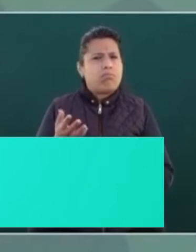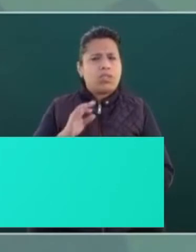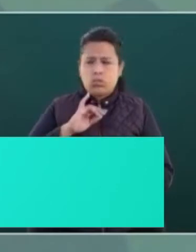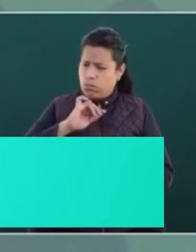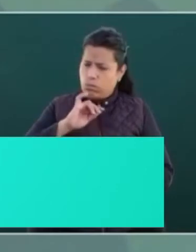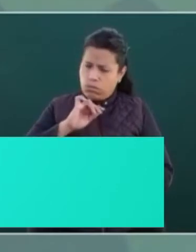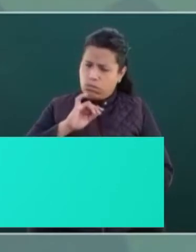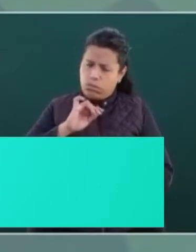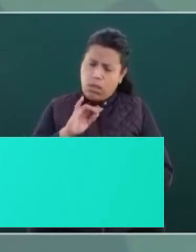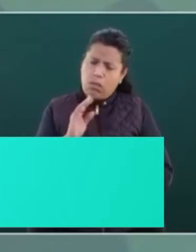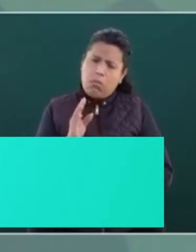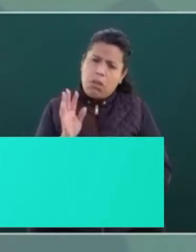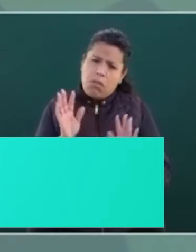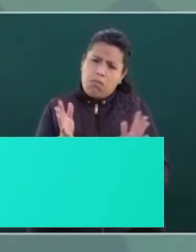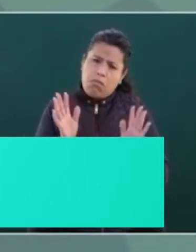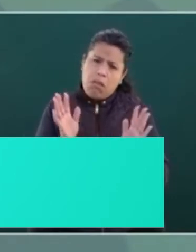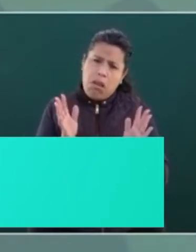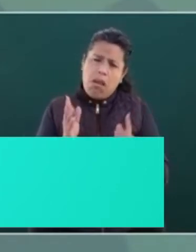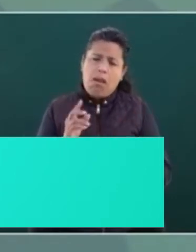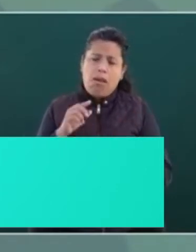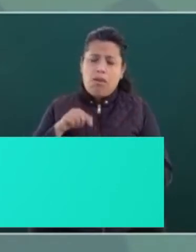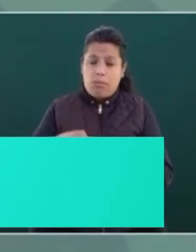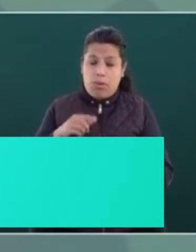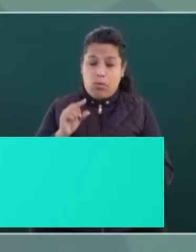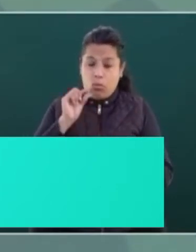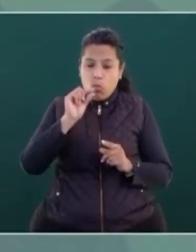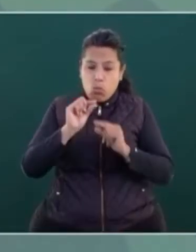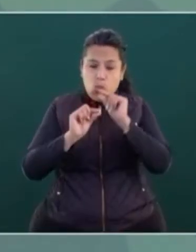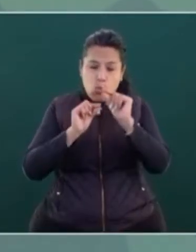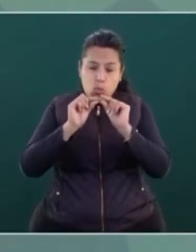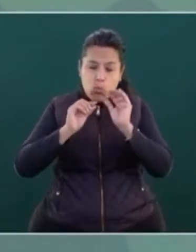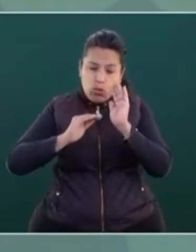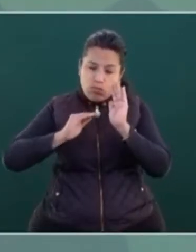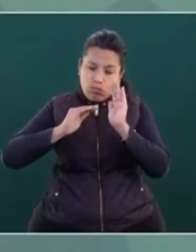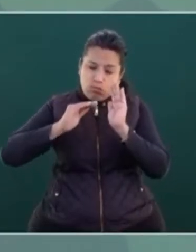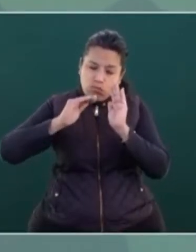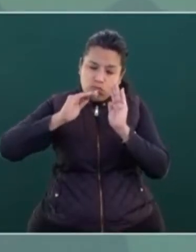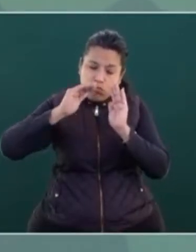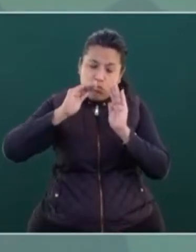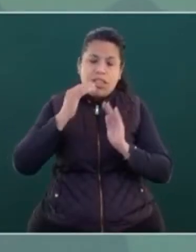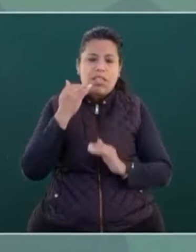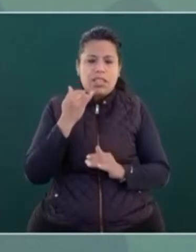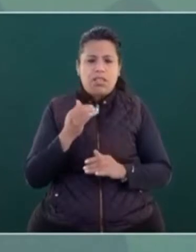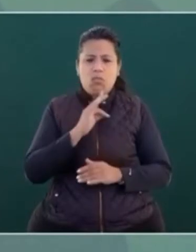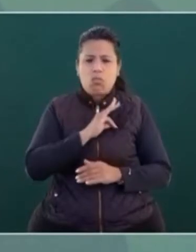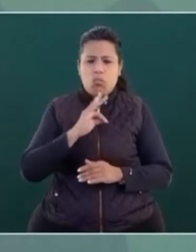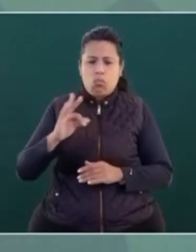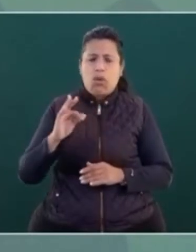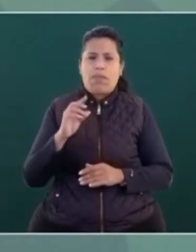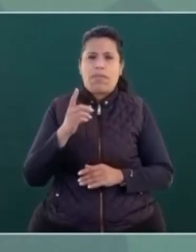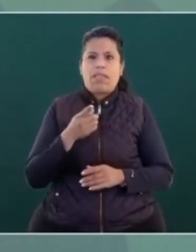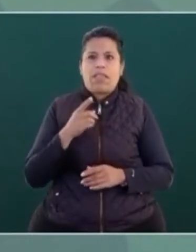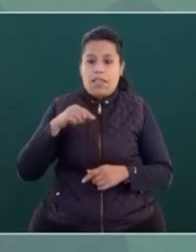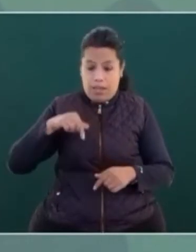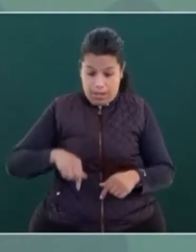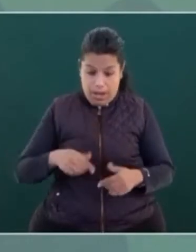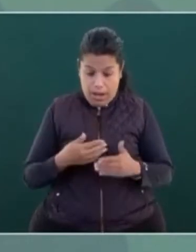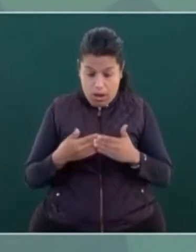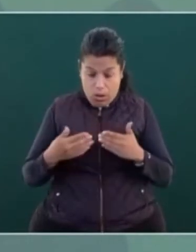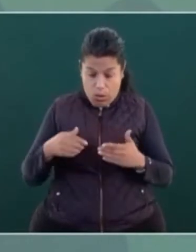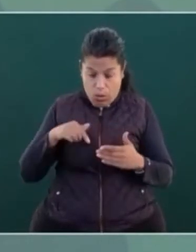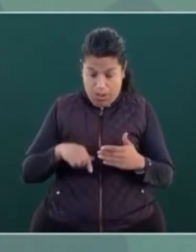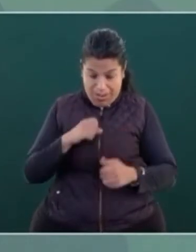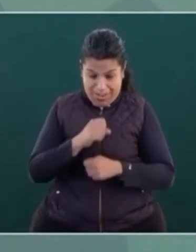se va a cumplir con el pronóstico de que vamos a crecer este año